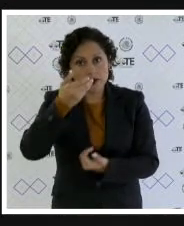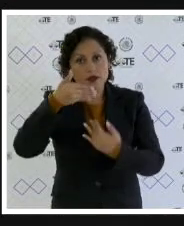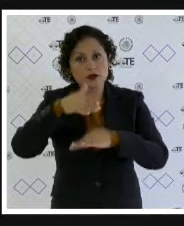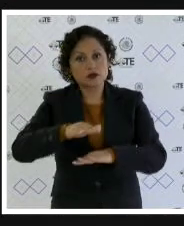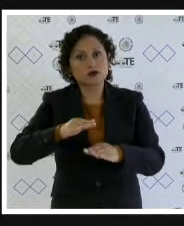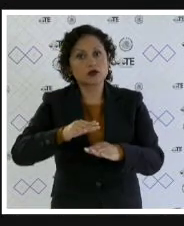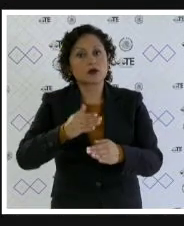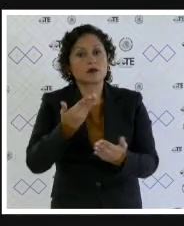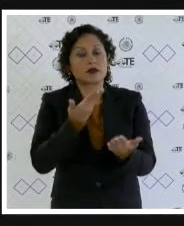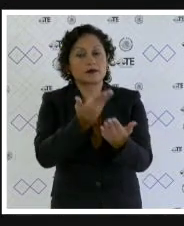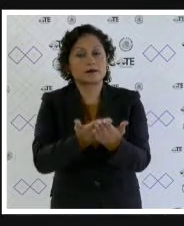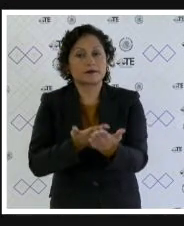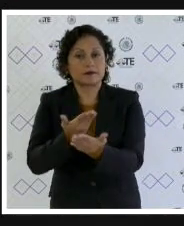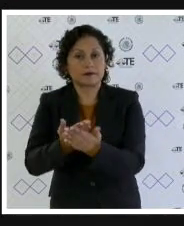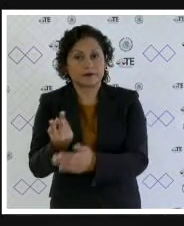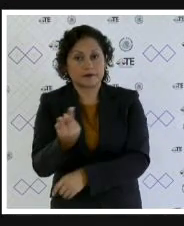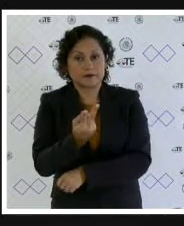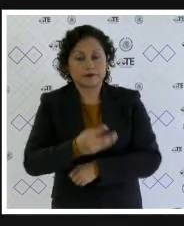proyectos de cuenta